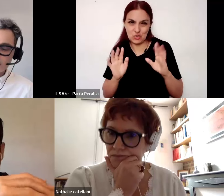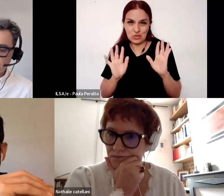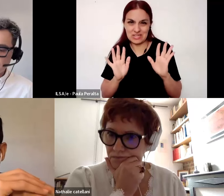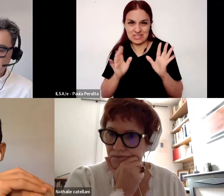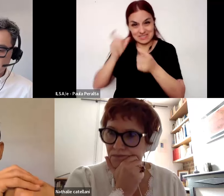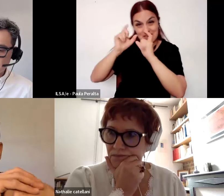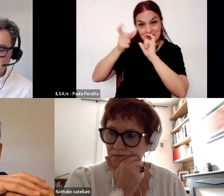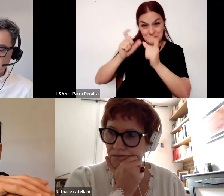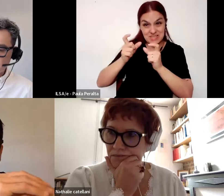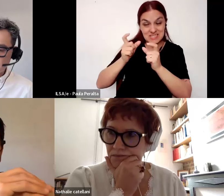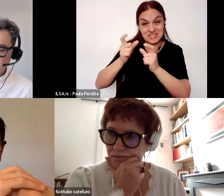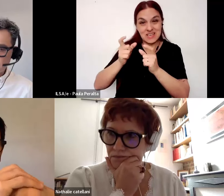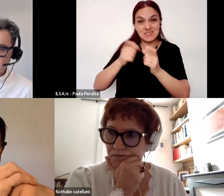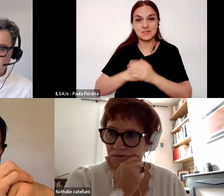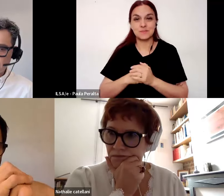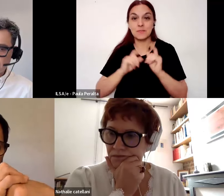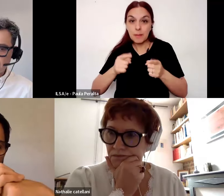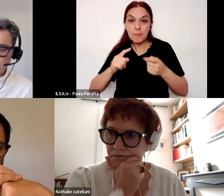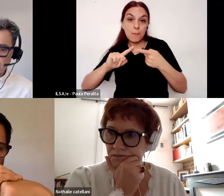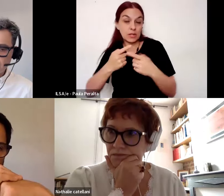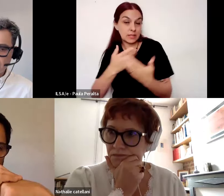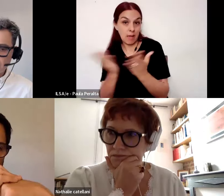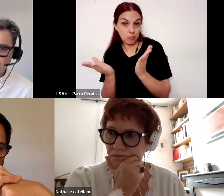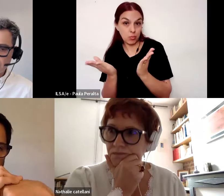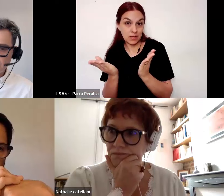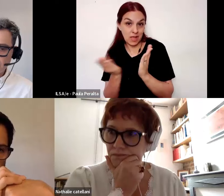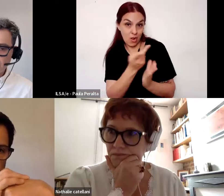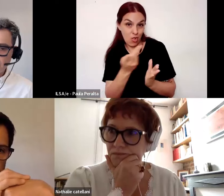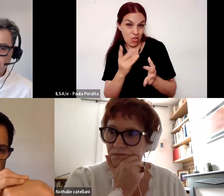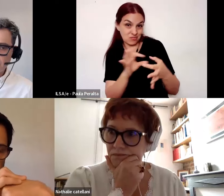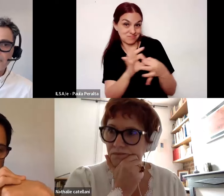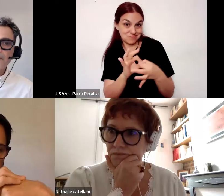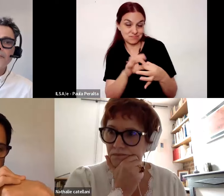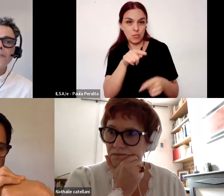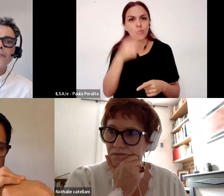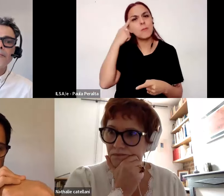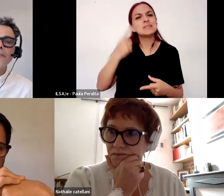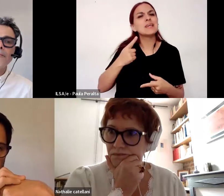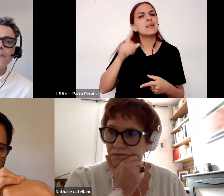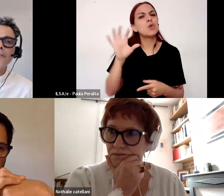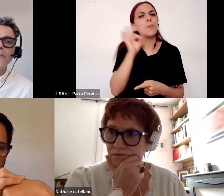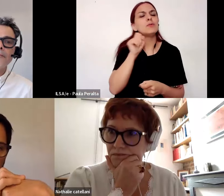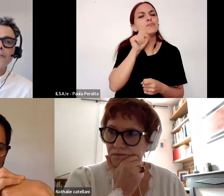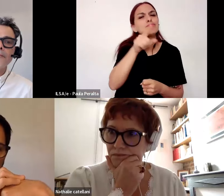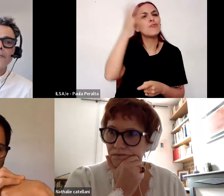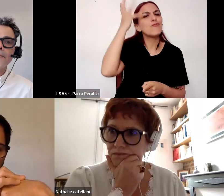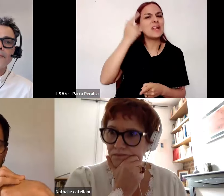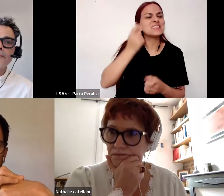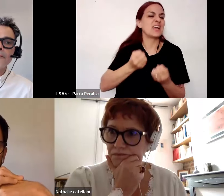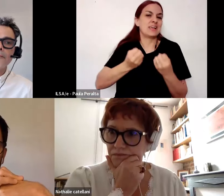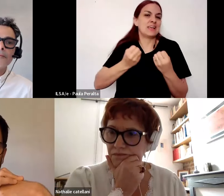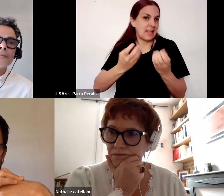experiencias y la política pública no sé cómo eso lo ves vos en Francia en relación al